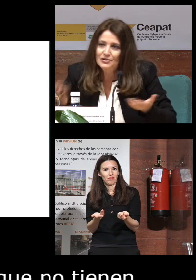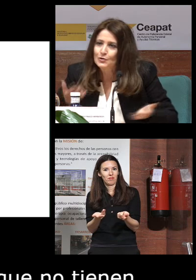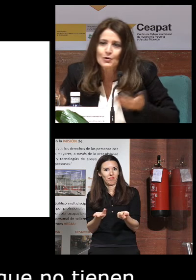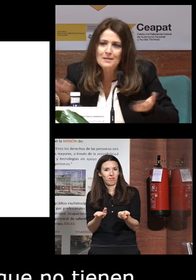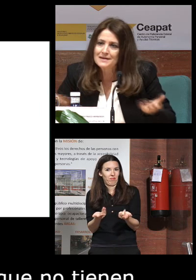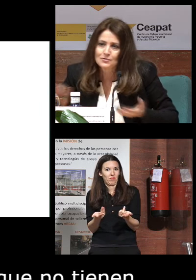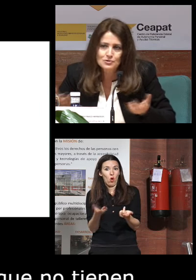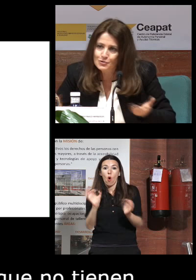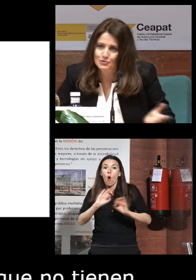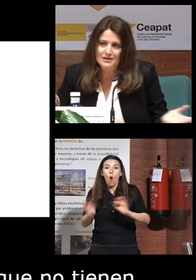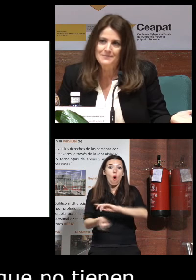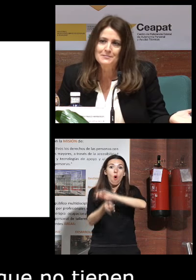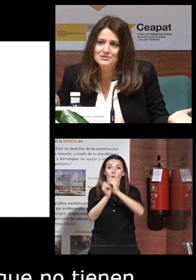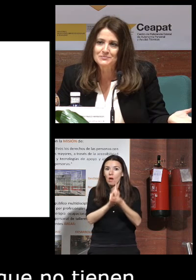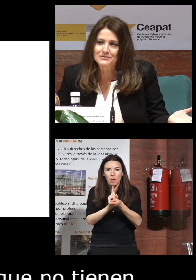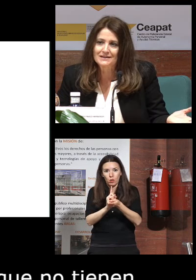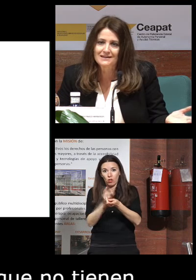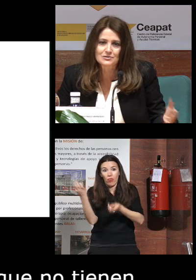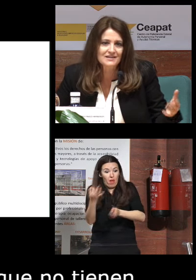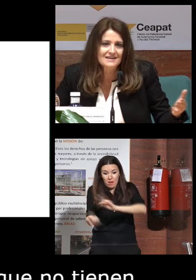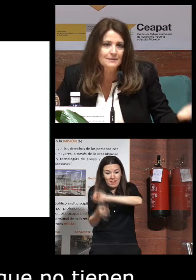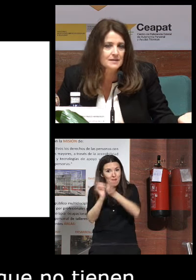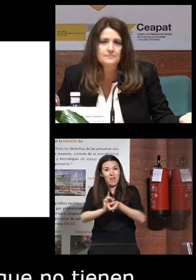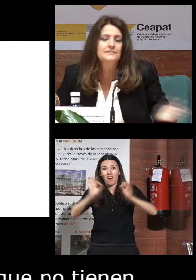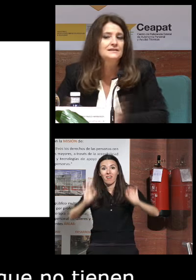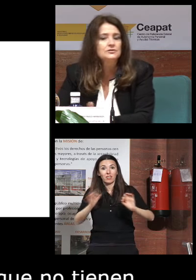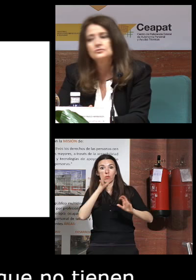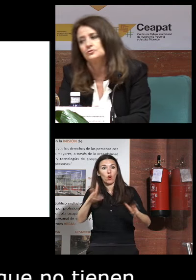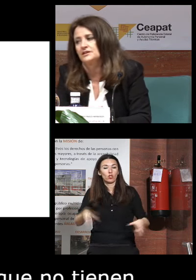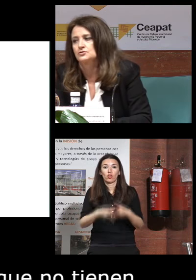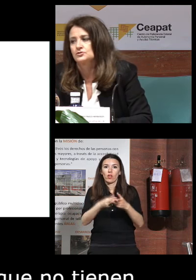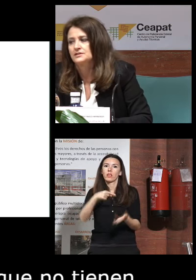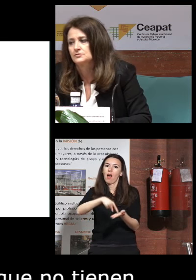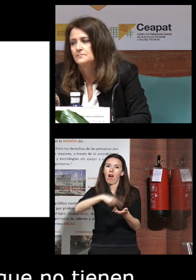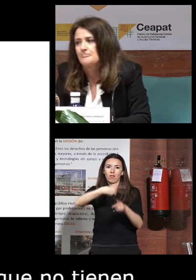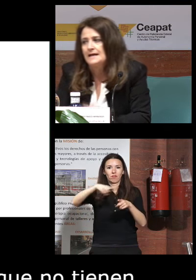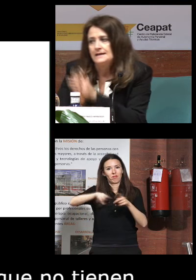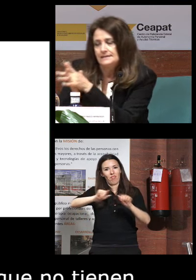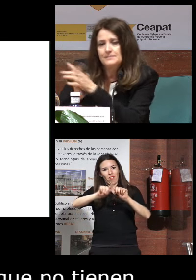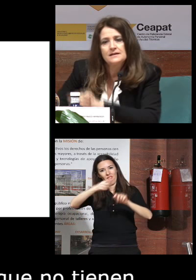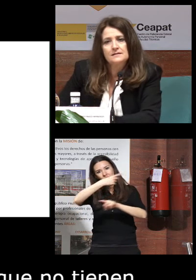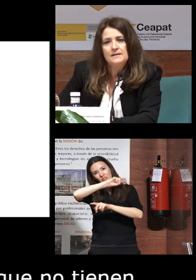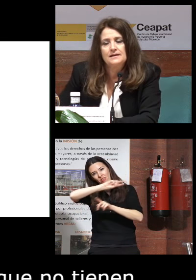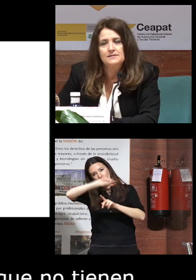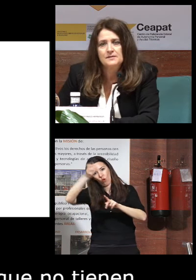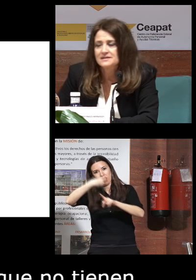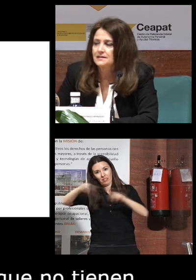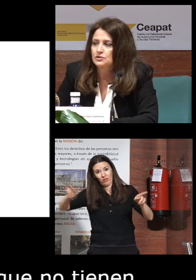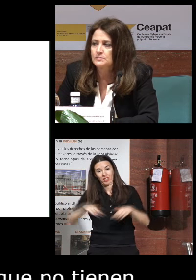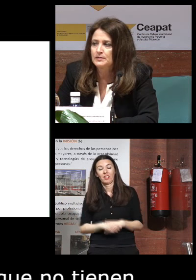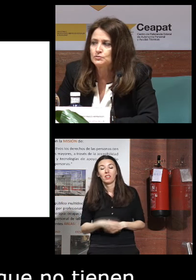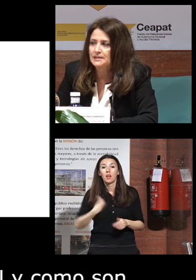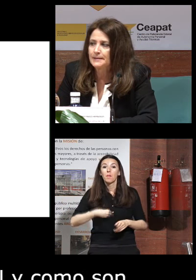o lo cambiamos o lo cambiamos porque la sociedad ya va demandando otras cosas también en la misma